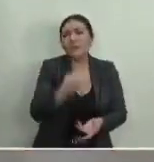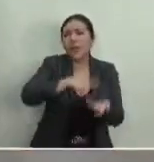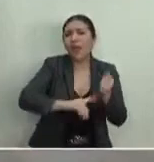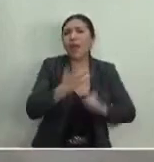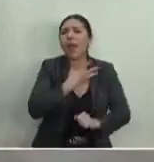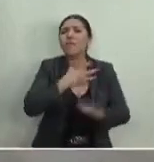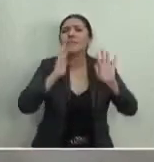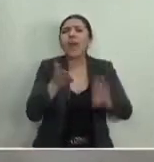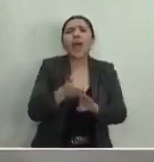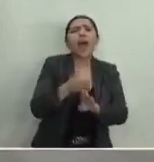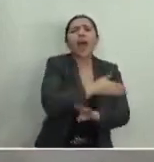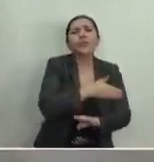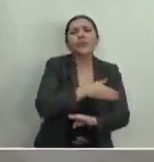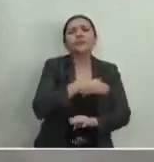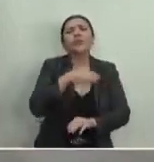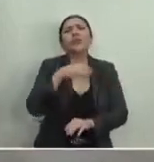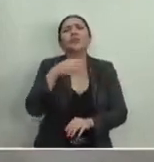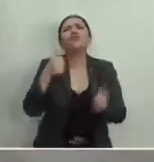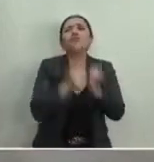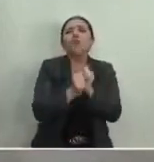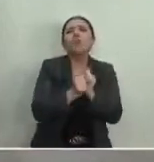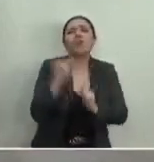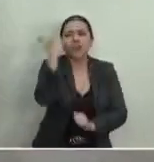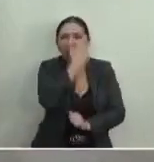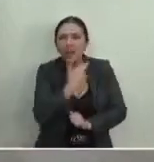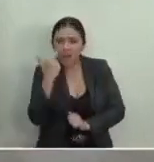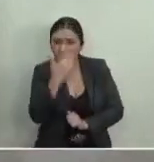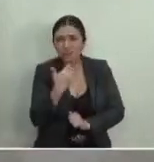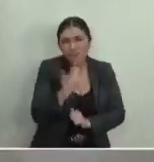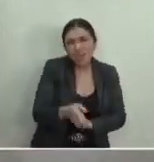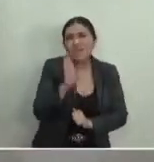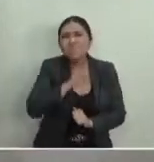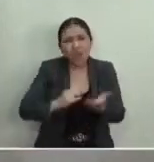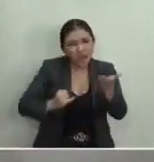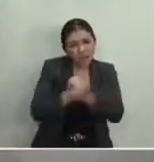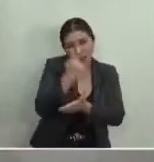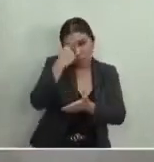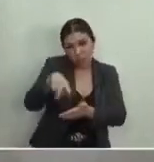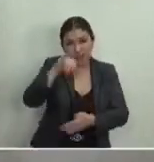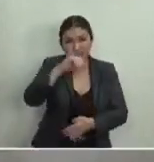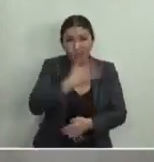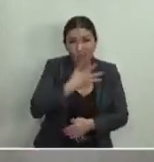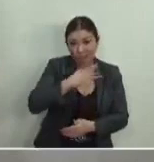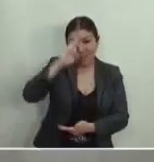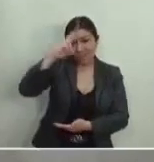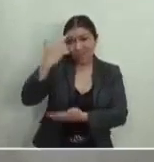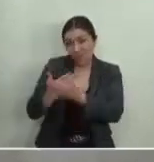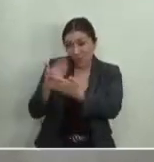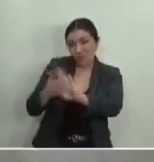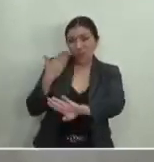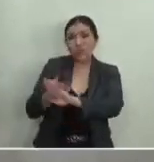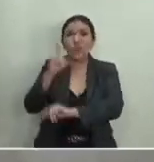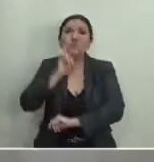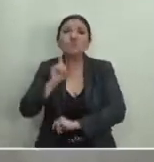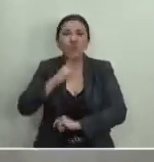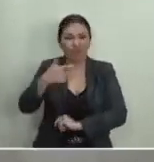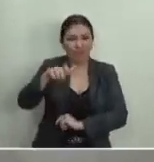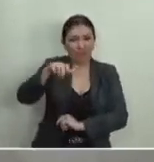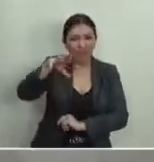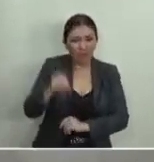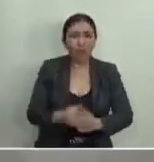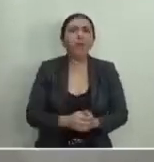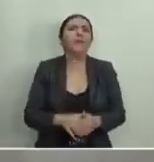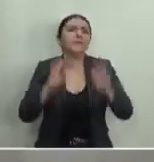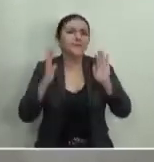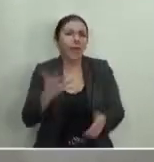medio de impugnación previo en que se analizó si había sido correcta o no la determinación de la existencia de la violencia política en contra mujeres por razón de género y se